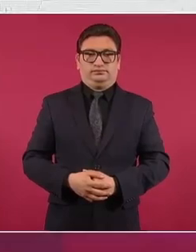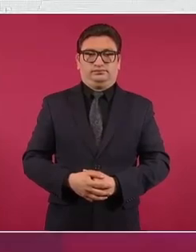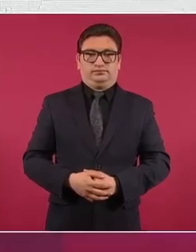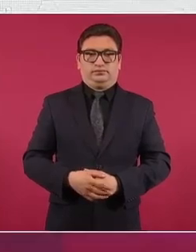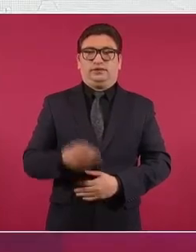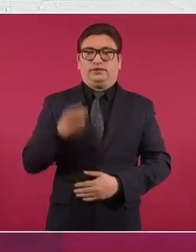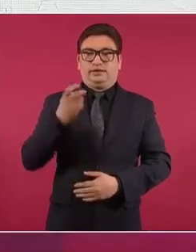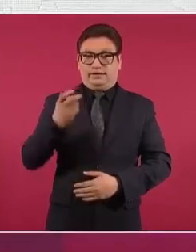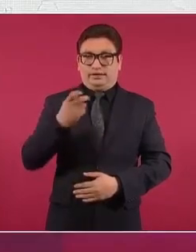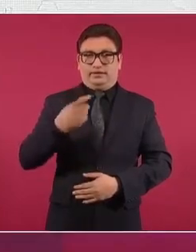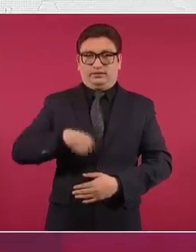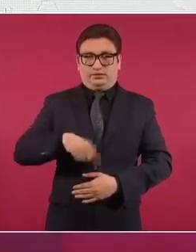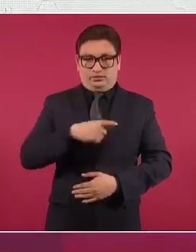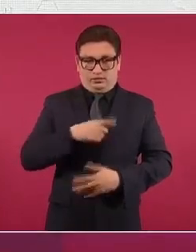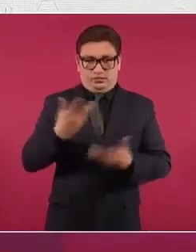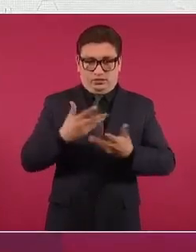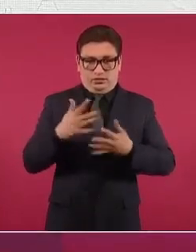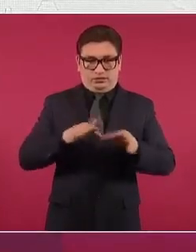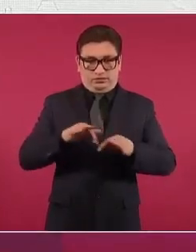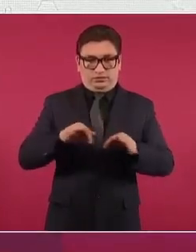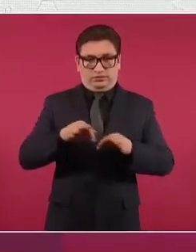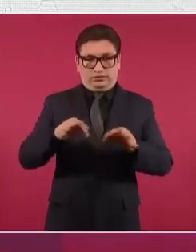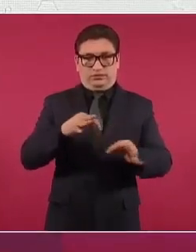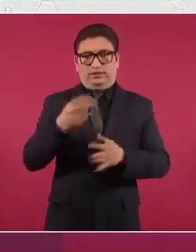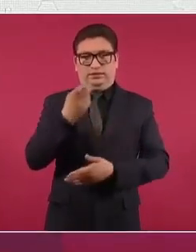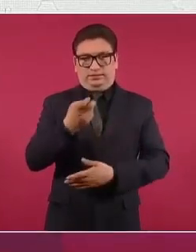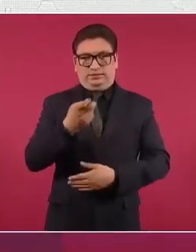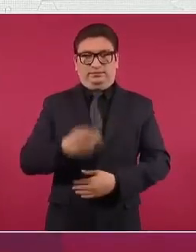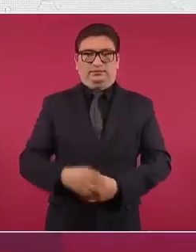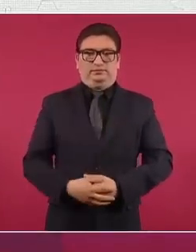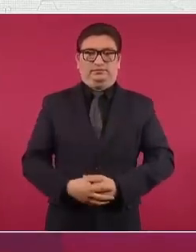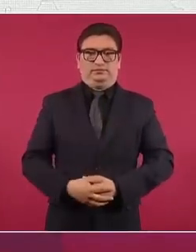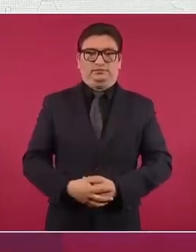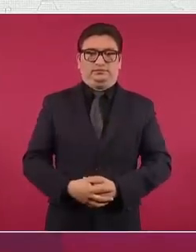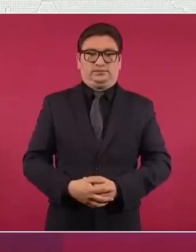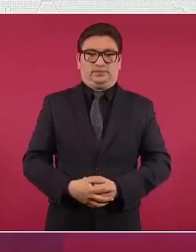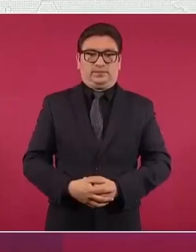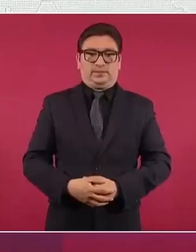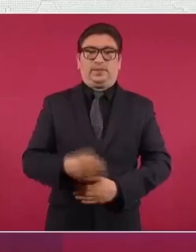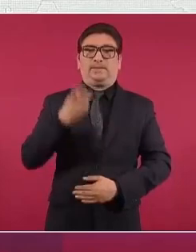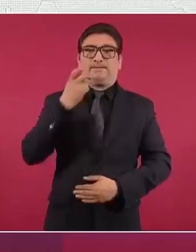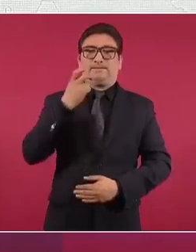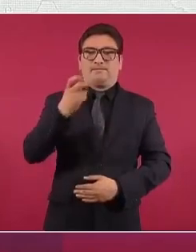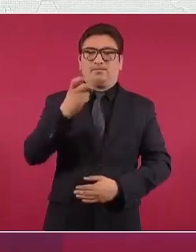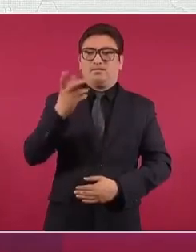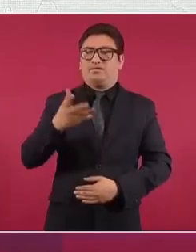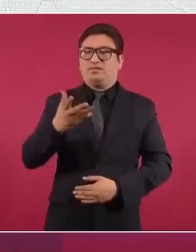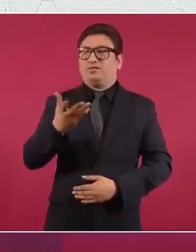Eso es lo que hacemos, este es nuestro trabajo, por eso la gente